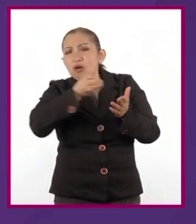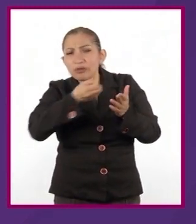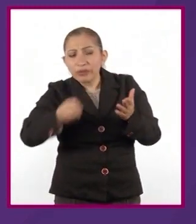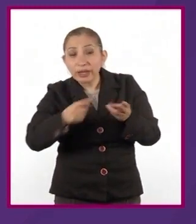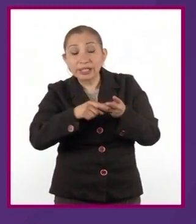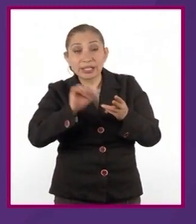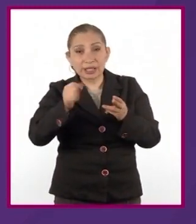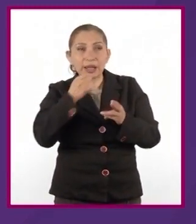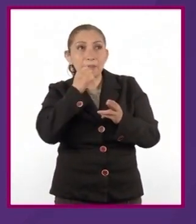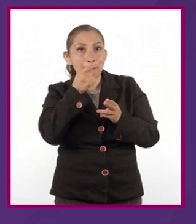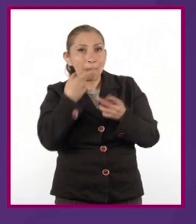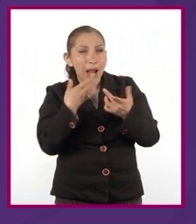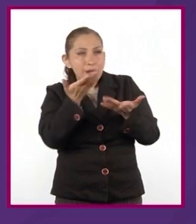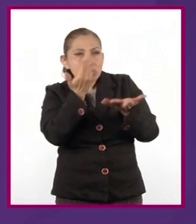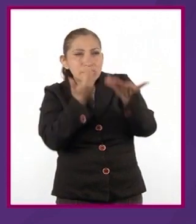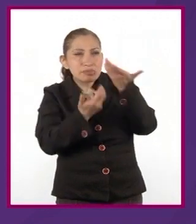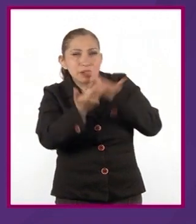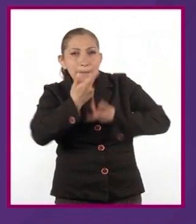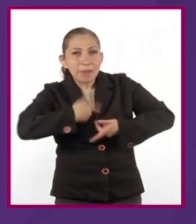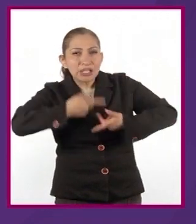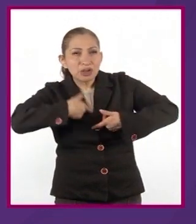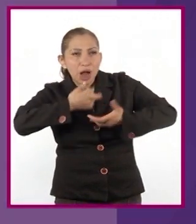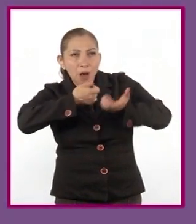otro, persuadir al lector y retenerlo.